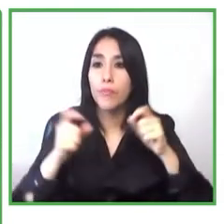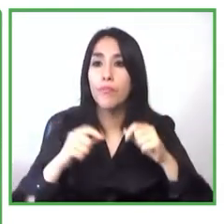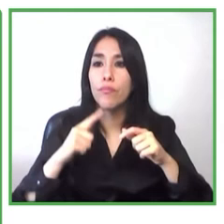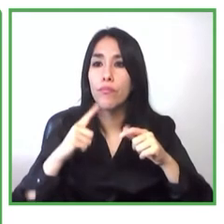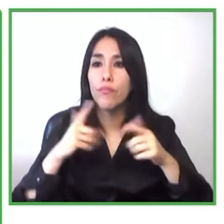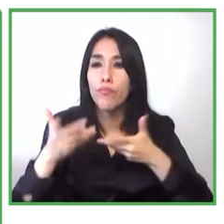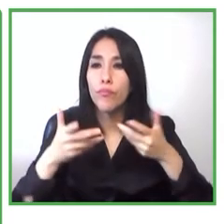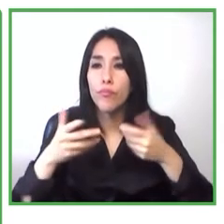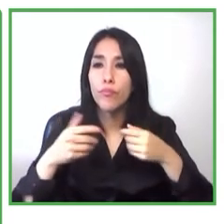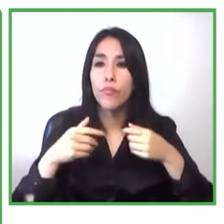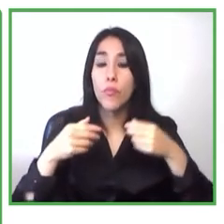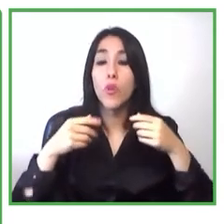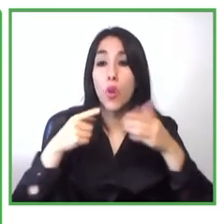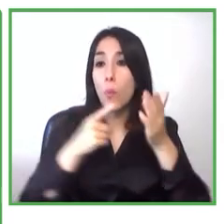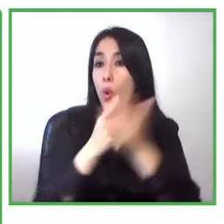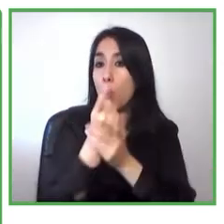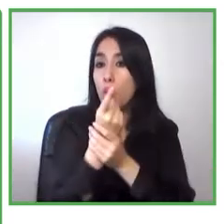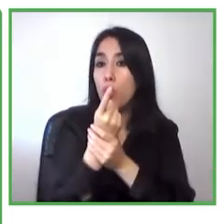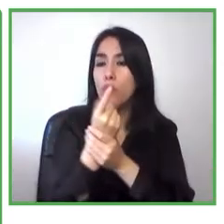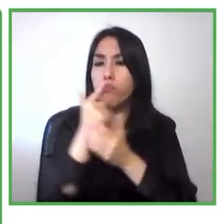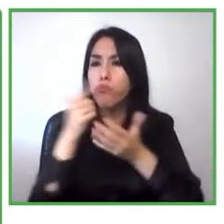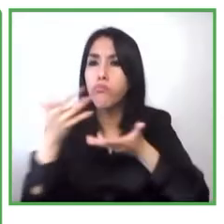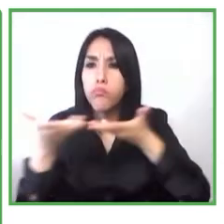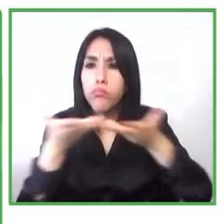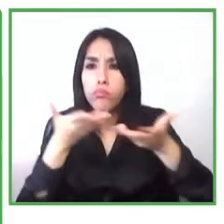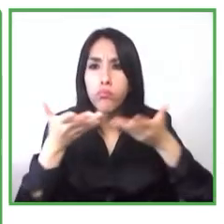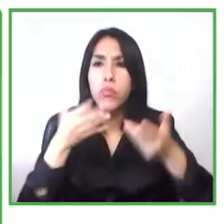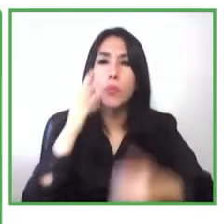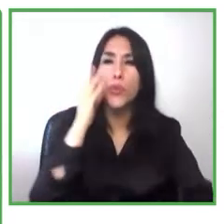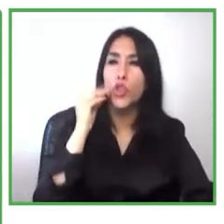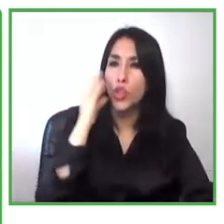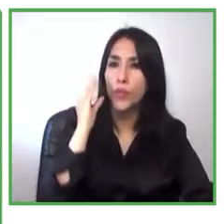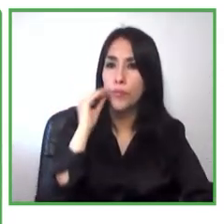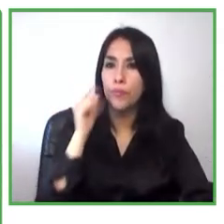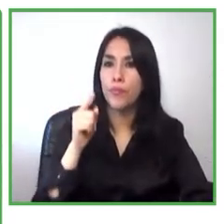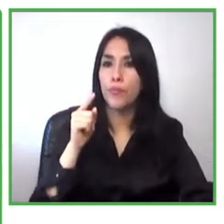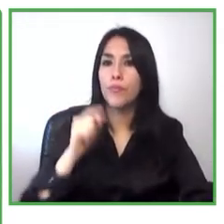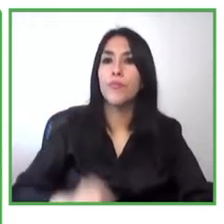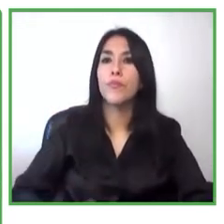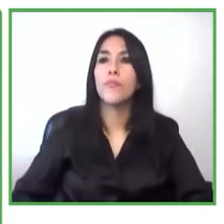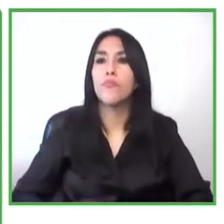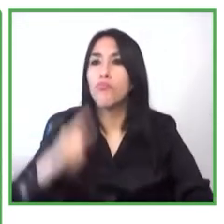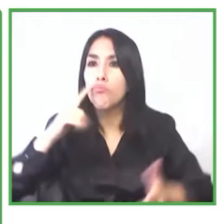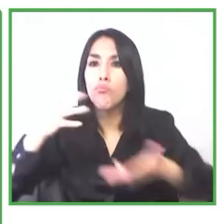interactuar y también recibir apoyo de otros expertos